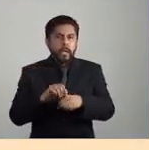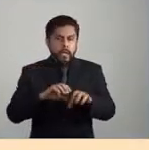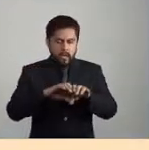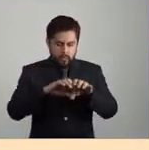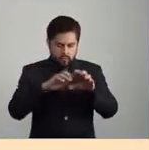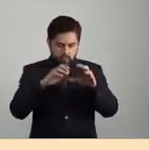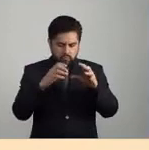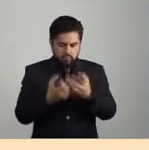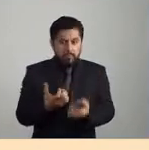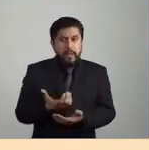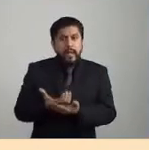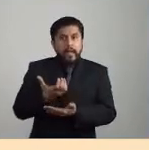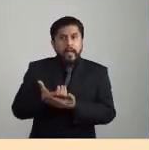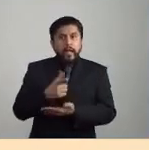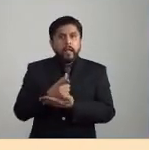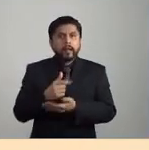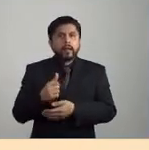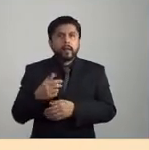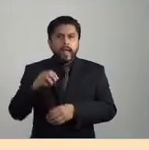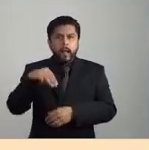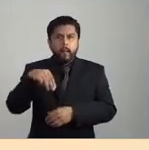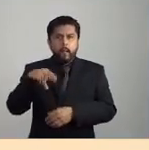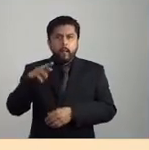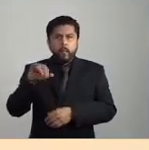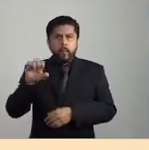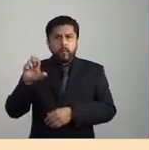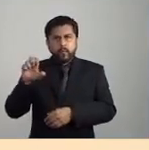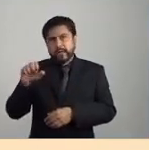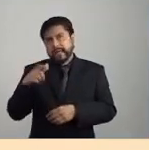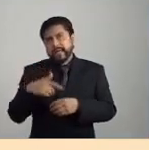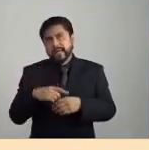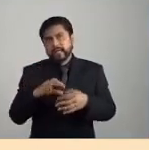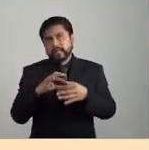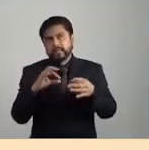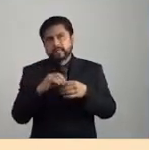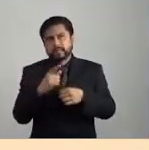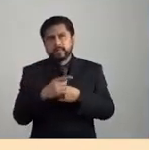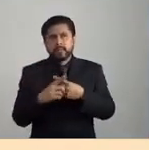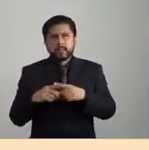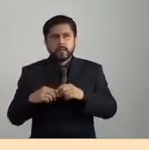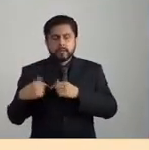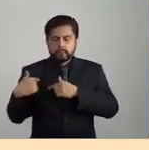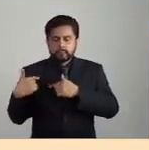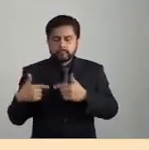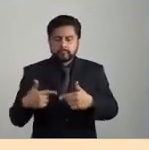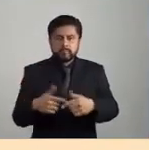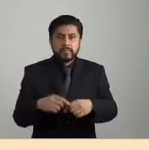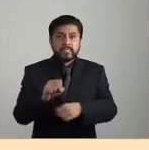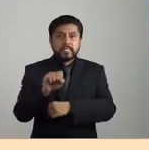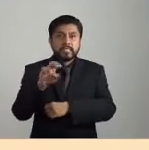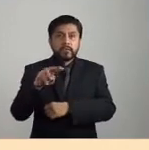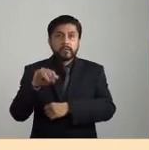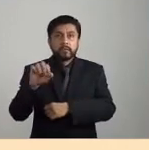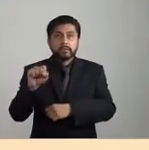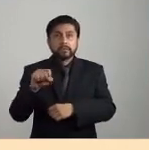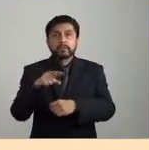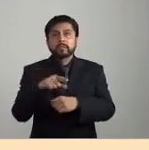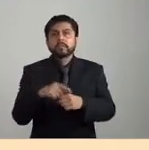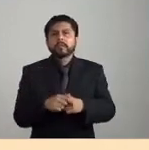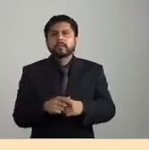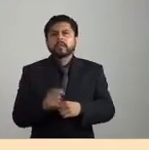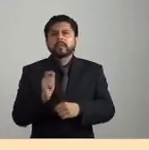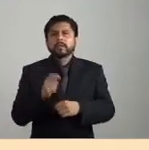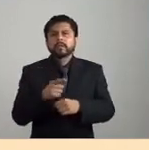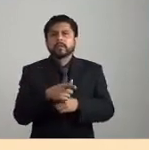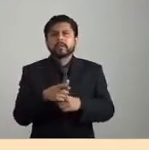la que habla Moore, y ahora mismo estaríamos también en una nueva generación, explosión de zoonosis, precisamente por una